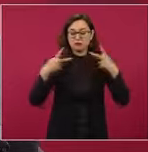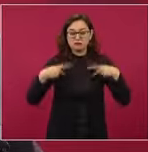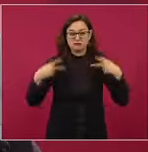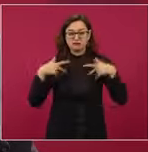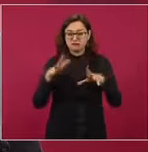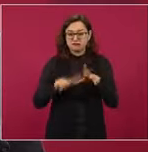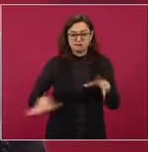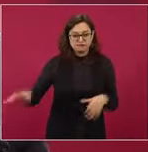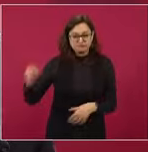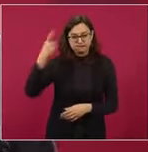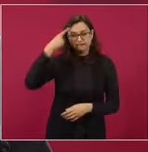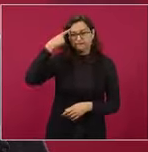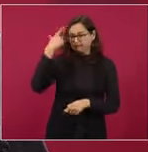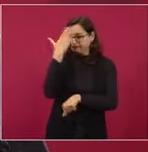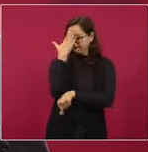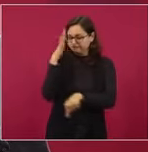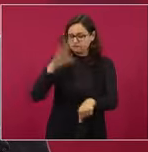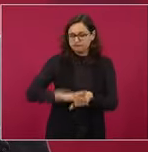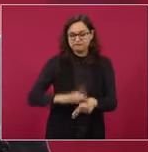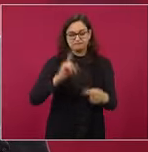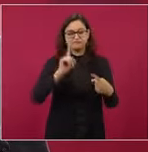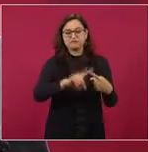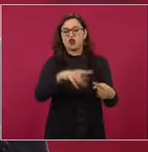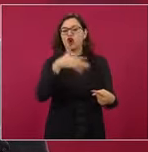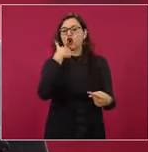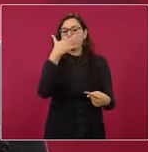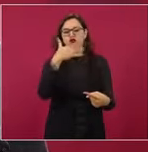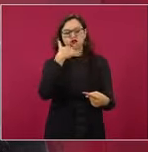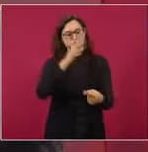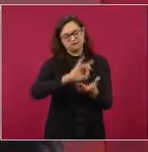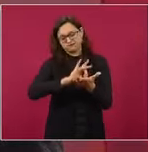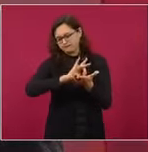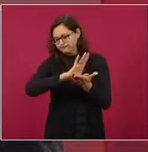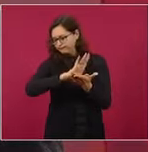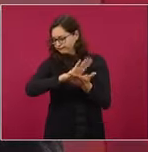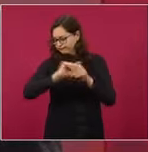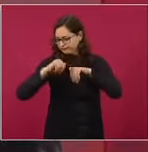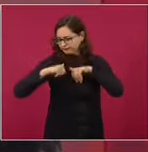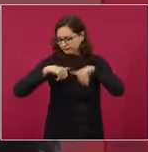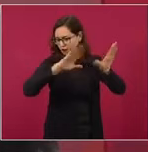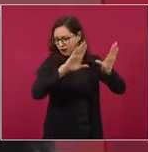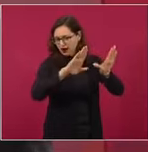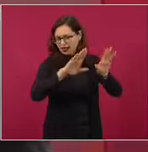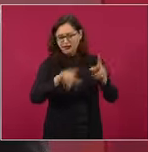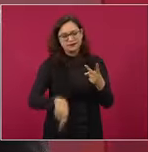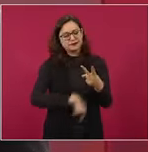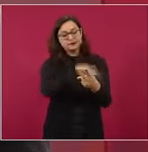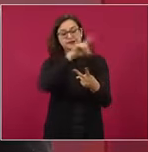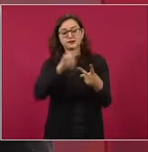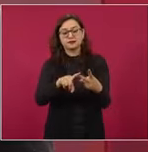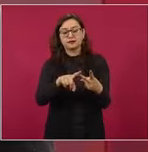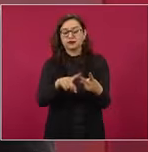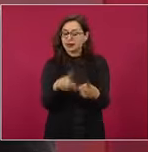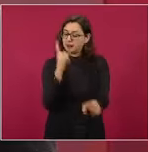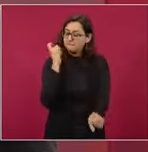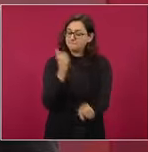y darle atención preferente a los pobres.